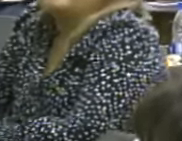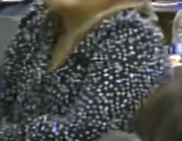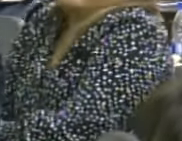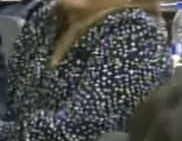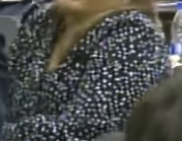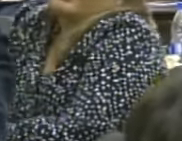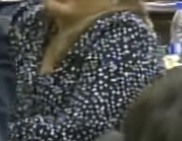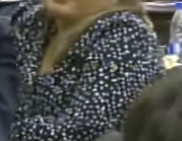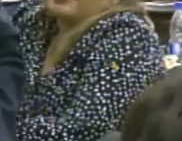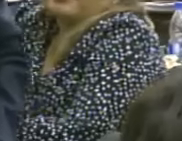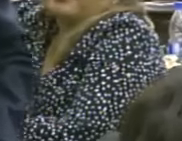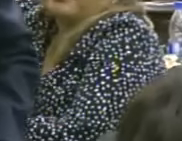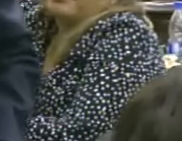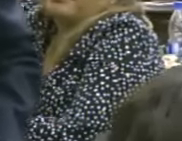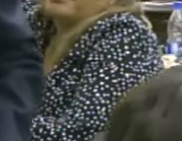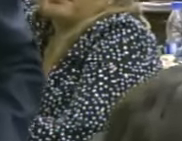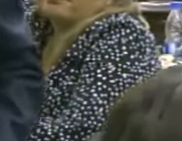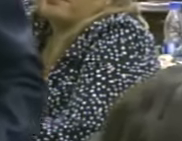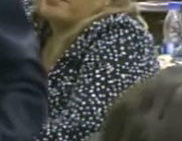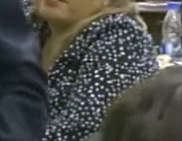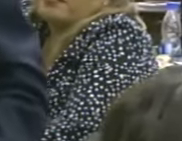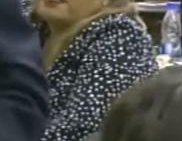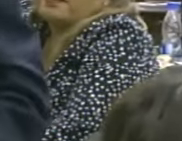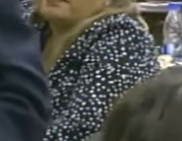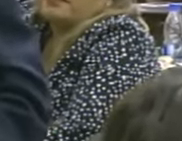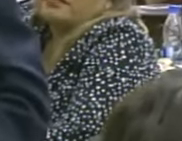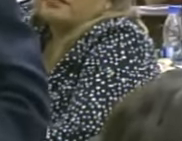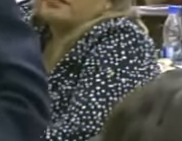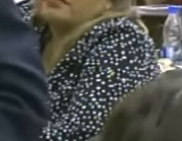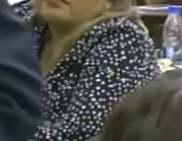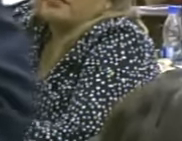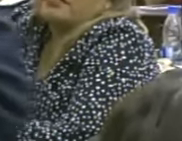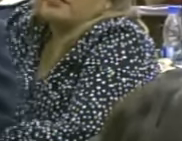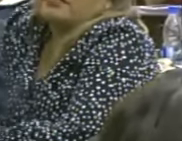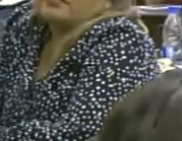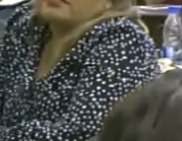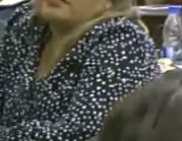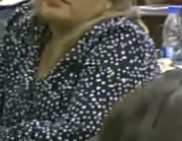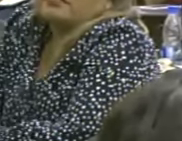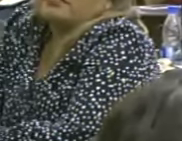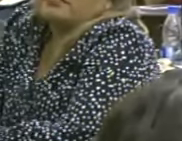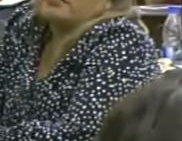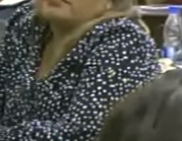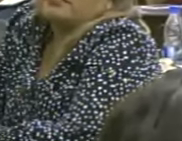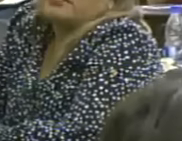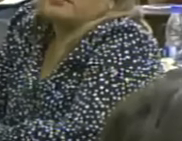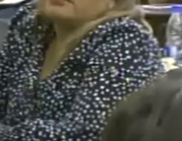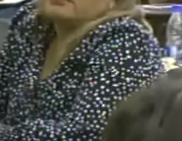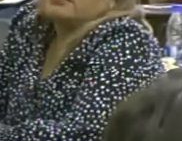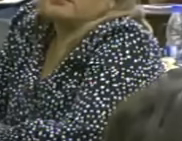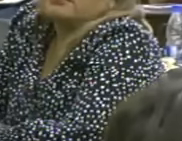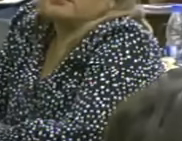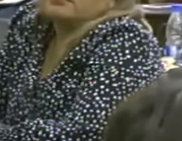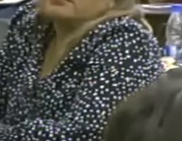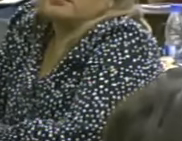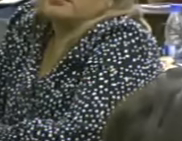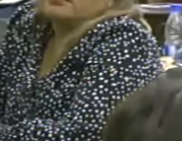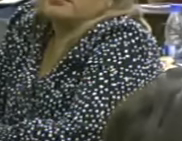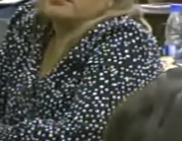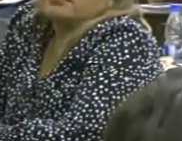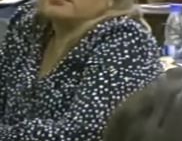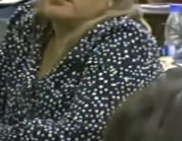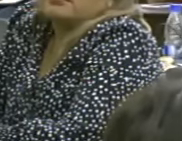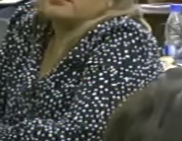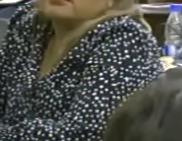y además llegar tarde a las exigencias políticas de la